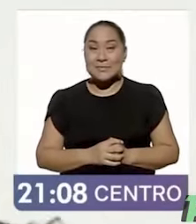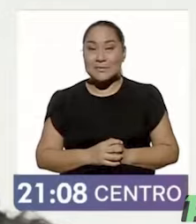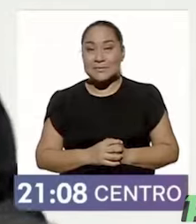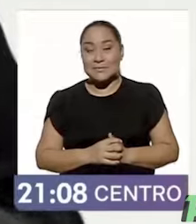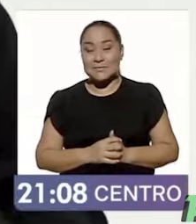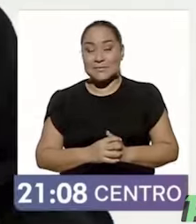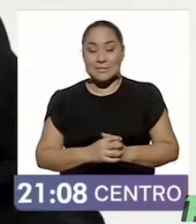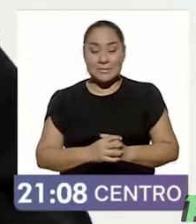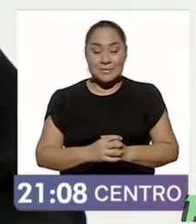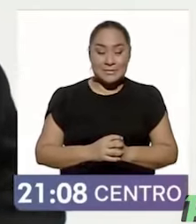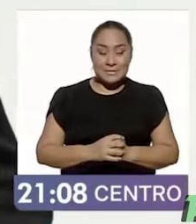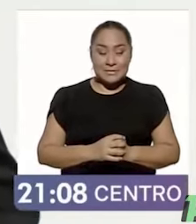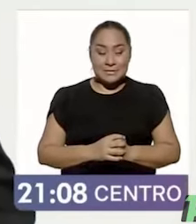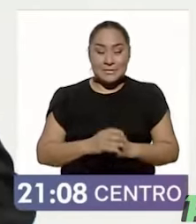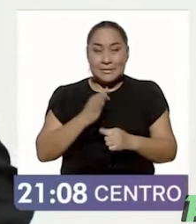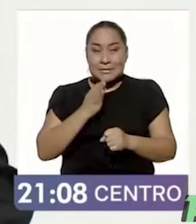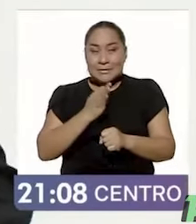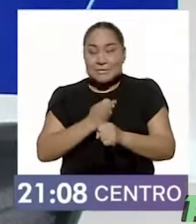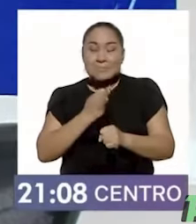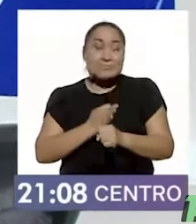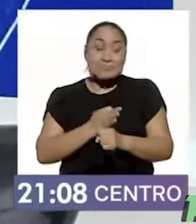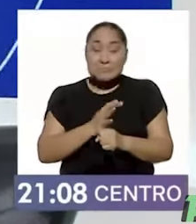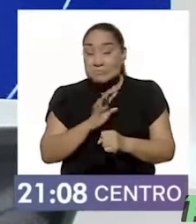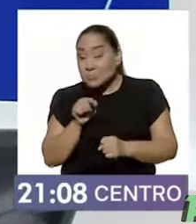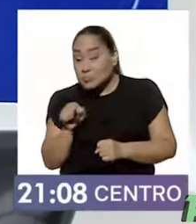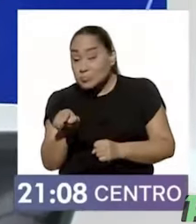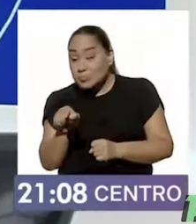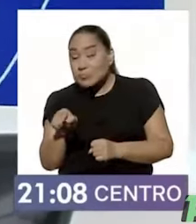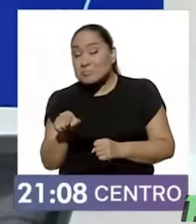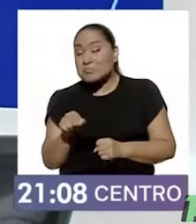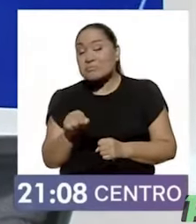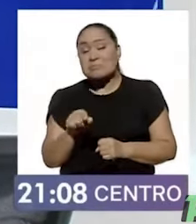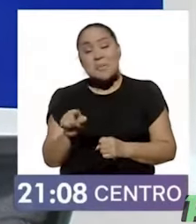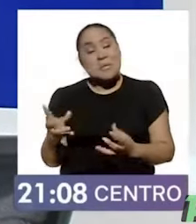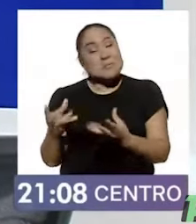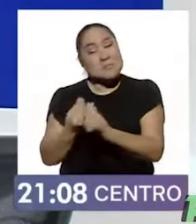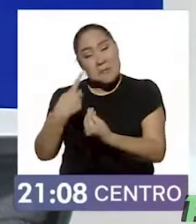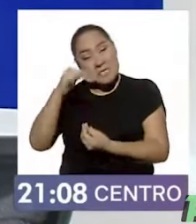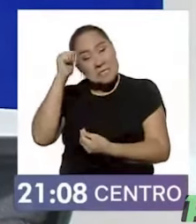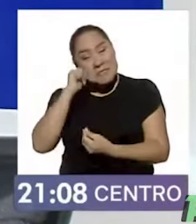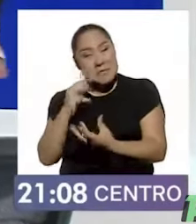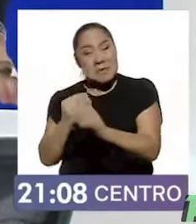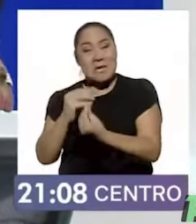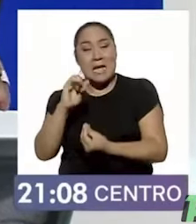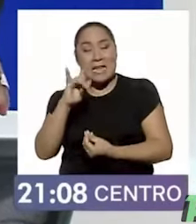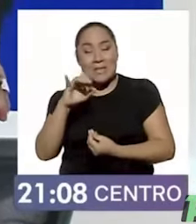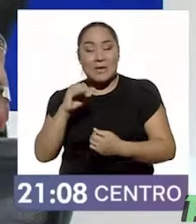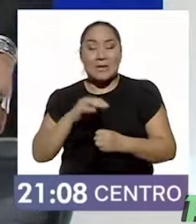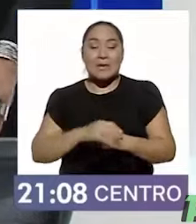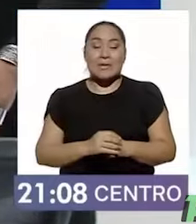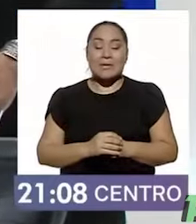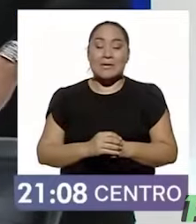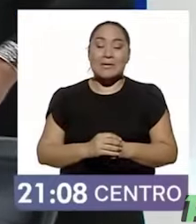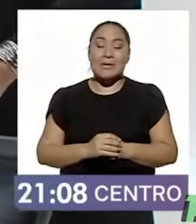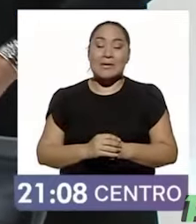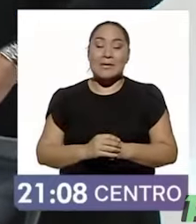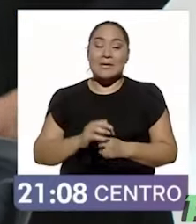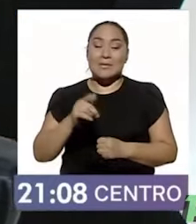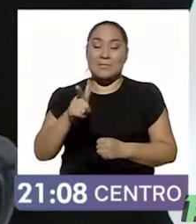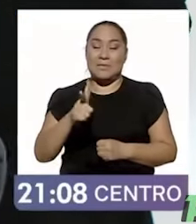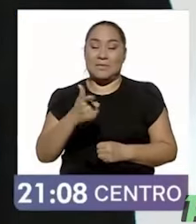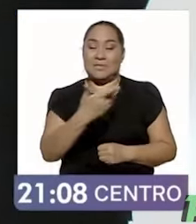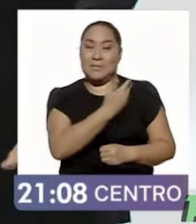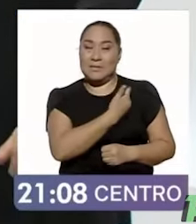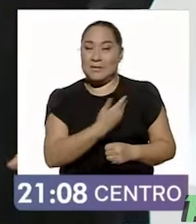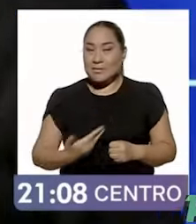Presidenta. Fabricio también. Pasarás a la eternidad con Alito Moreno. Magistrada. Estarás ahí. Voy a